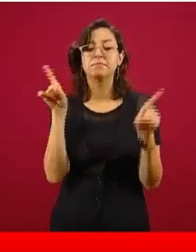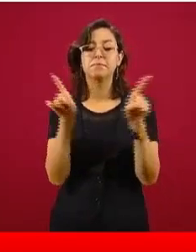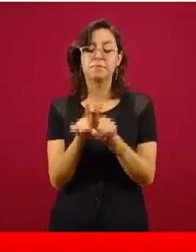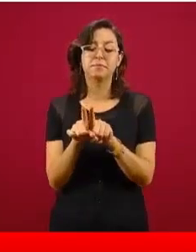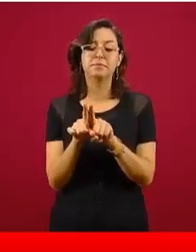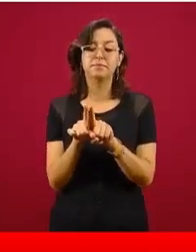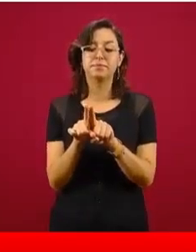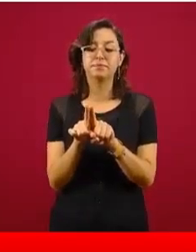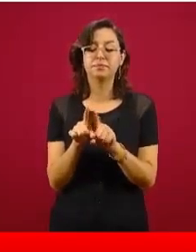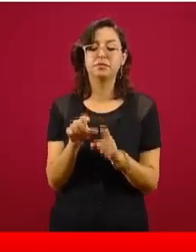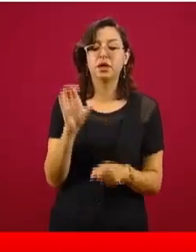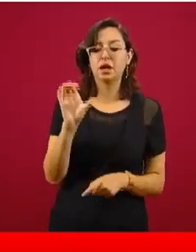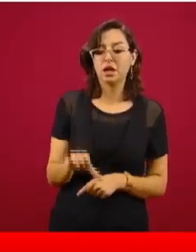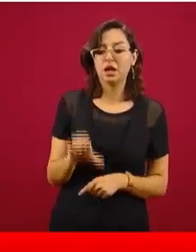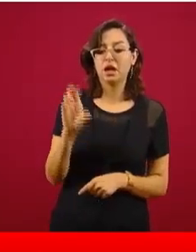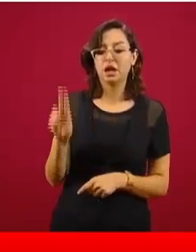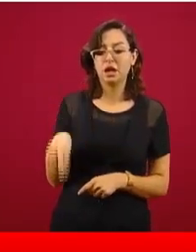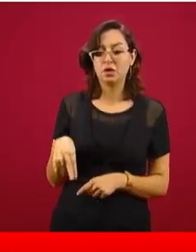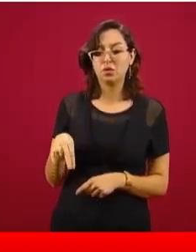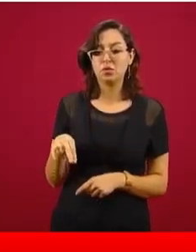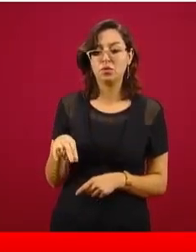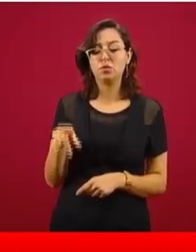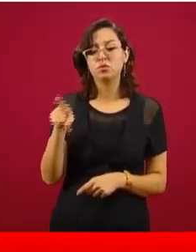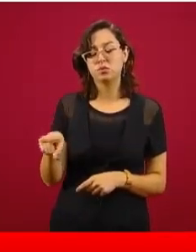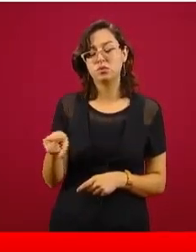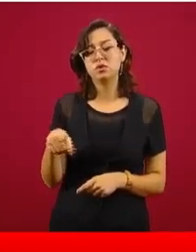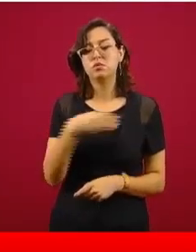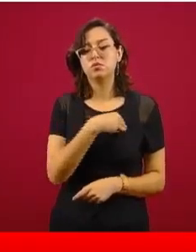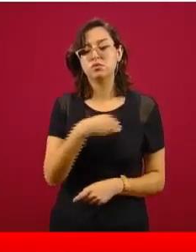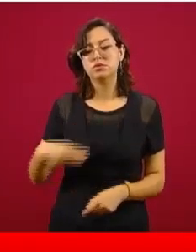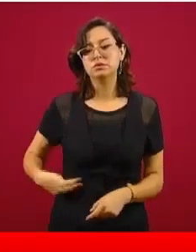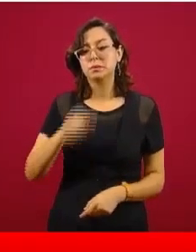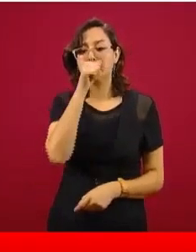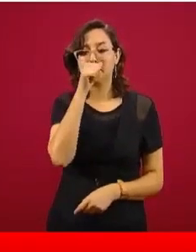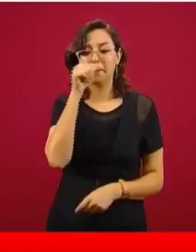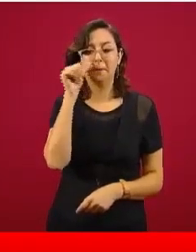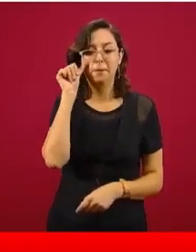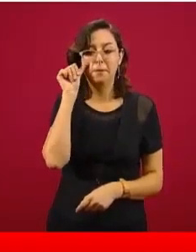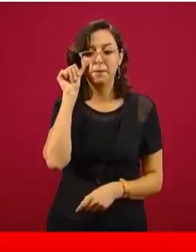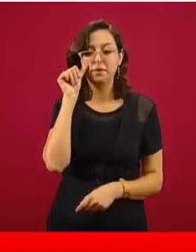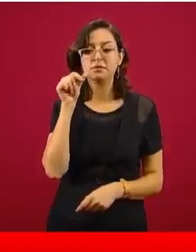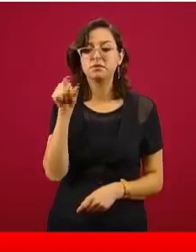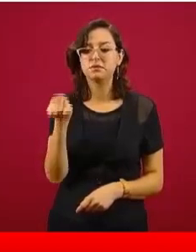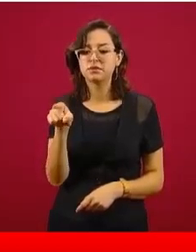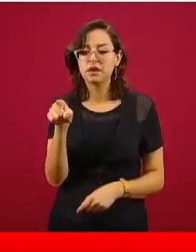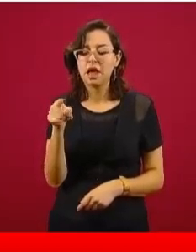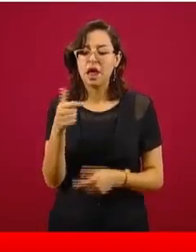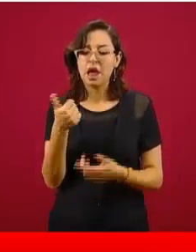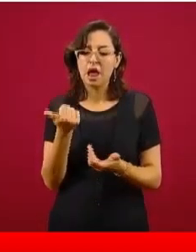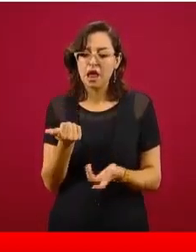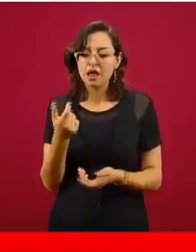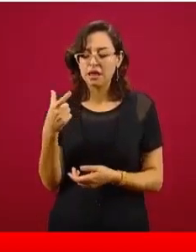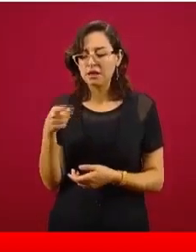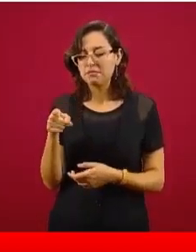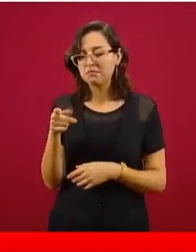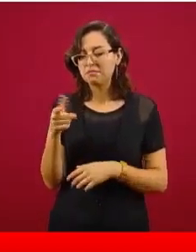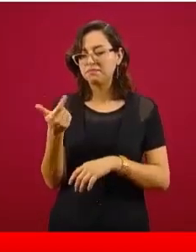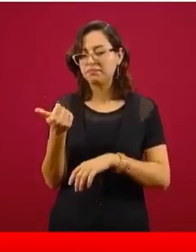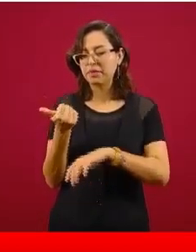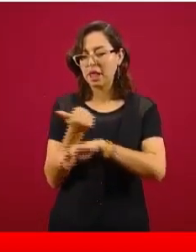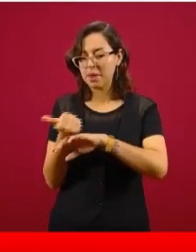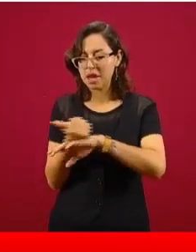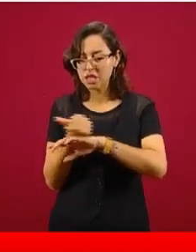Cancún, el municipio de Benito Juárez, aunque ahí aparece pintado de amarillo todo Quintana Roo, en realidad la